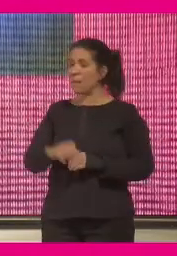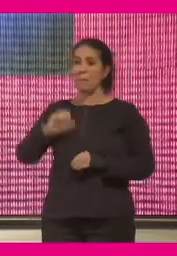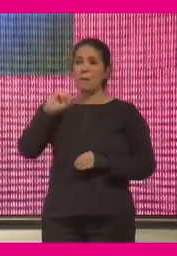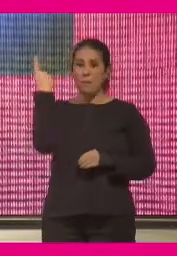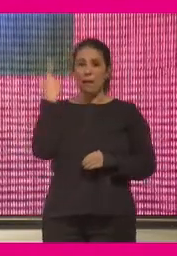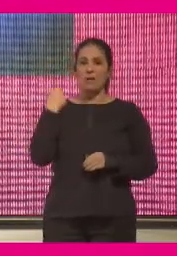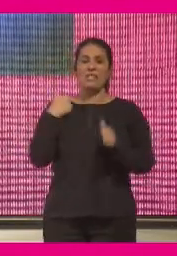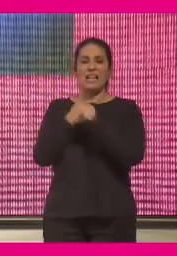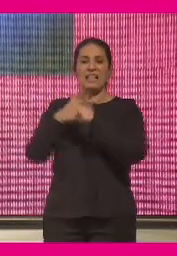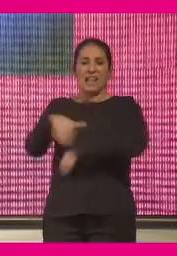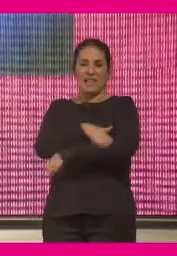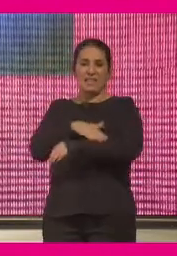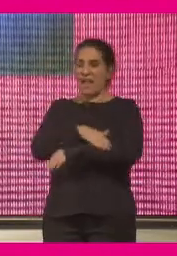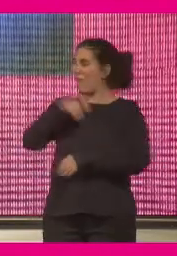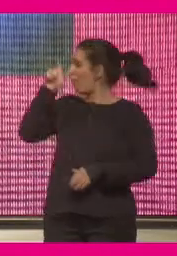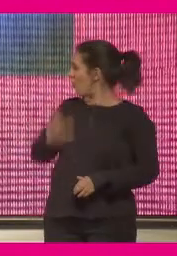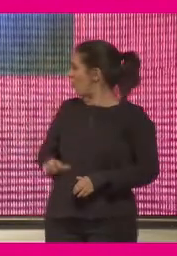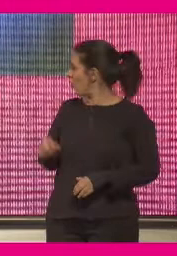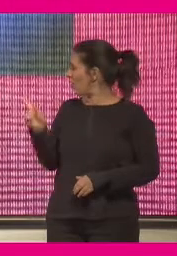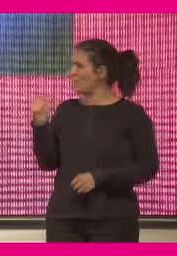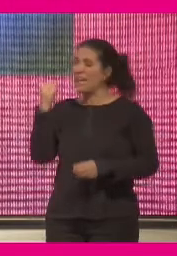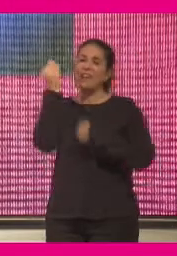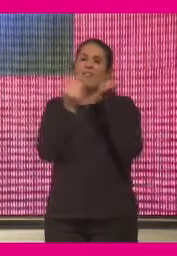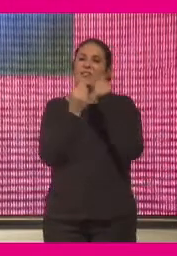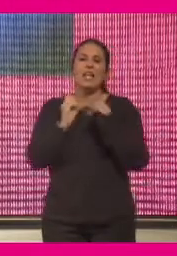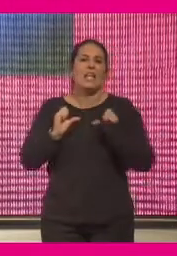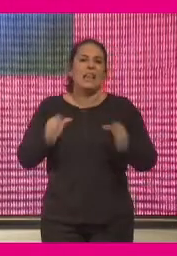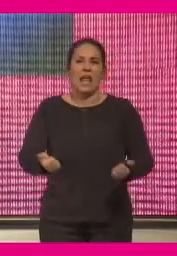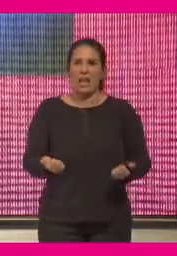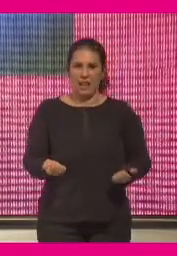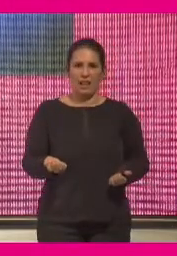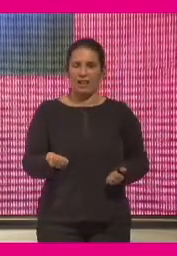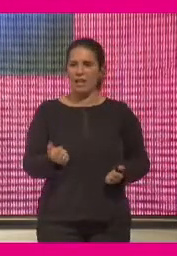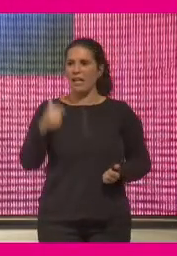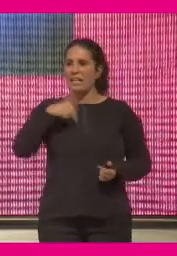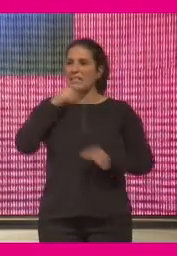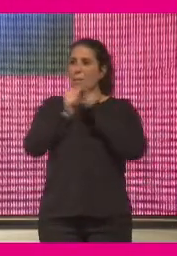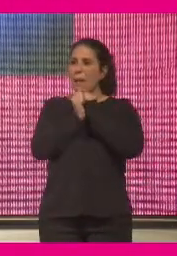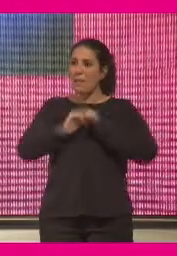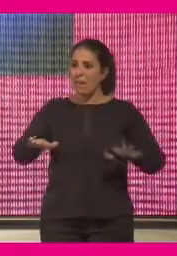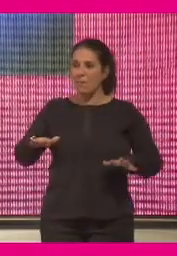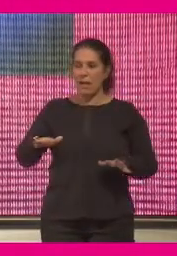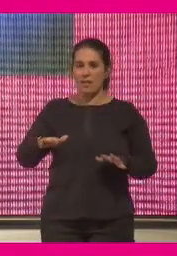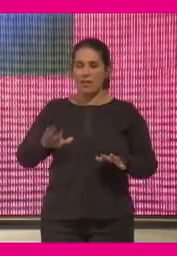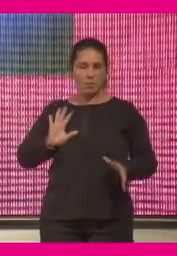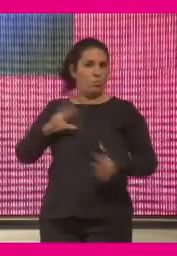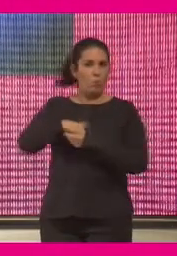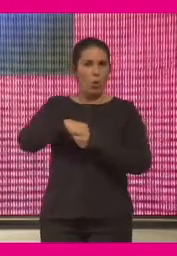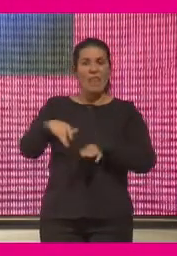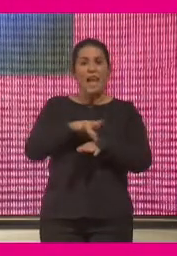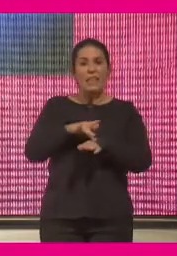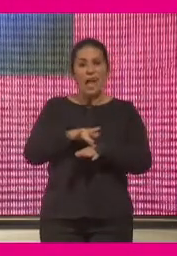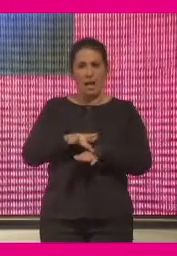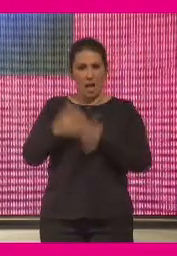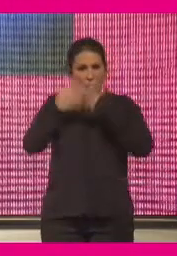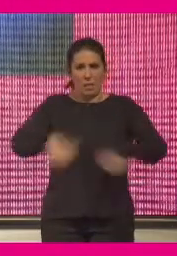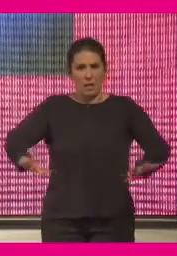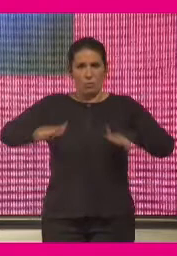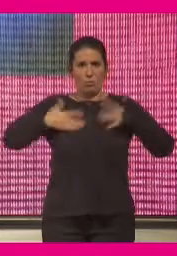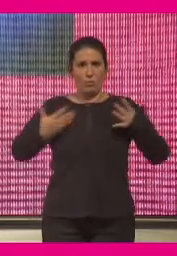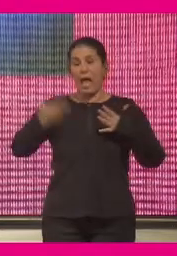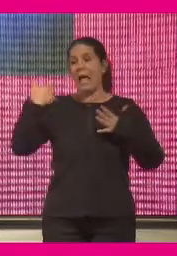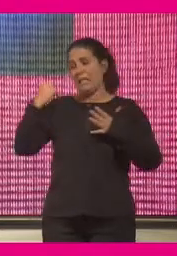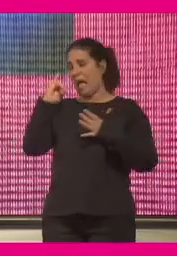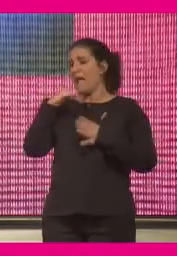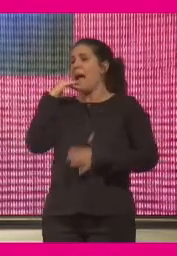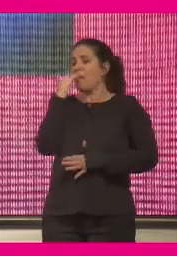lugar a la secretaria de Estado, a Carme Artigaz, una reflexión inicial. Esta pandemia nos ha metido de lleno en el espacio digital. Desde luego, mucho más de lo